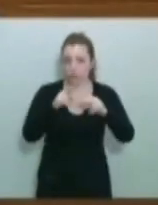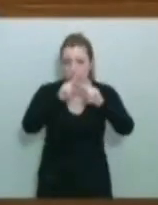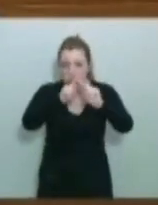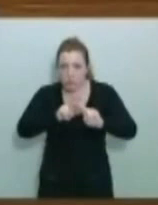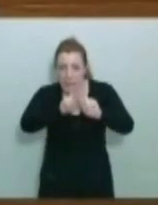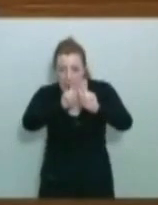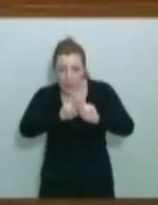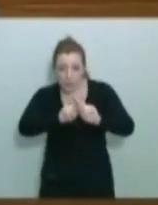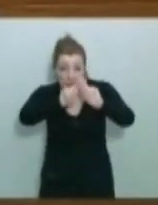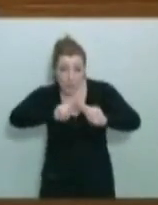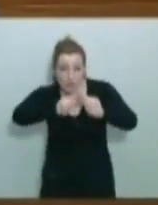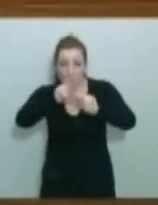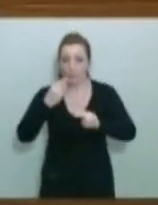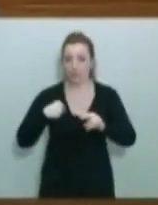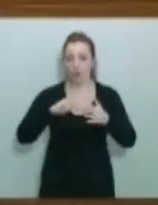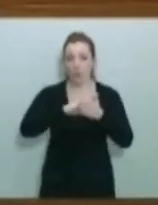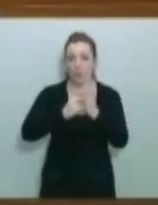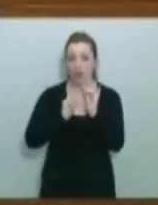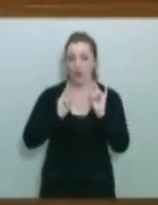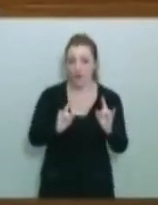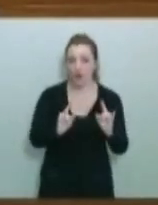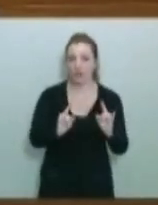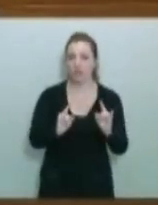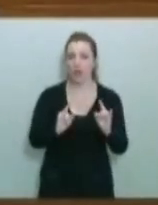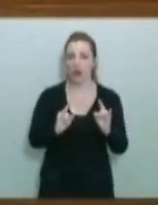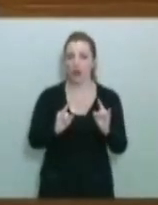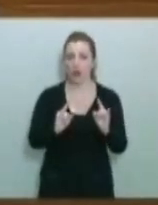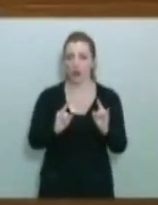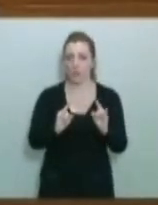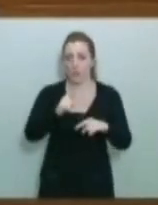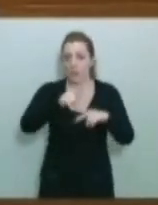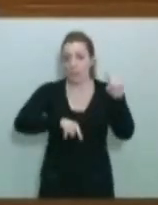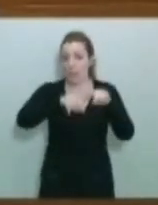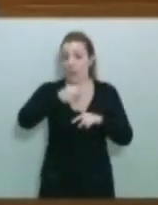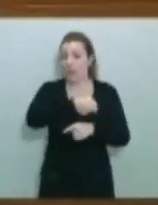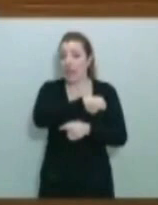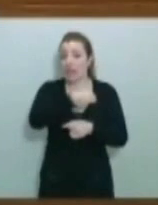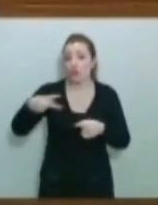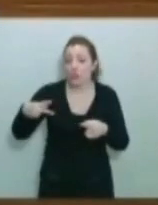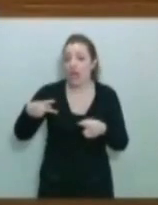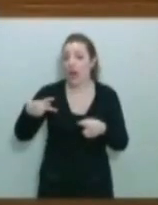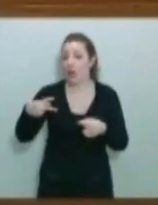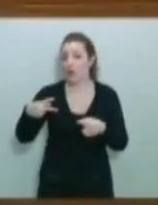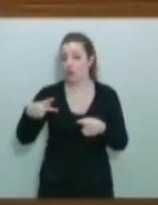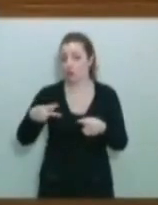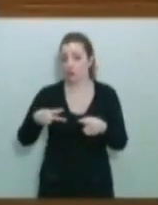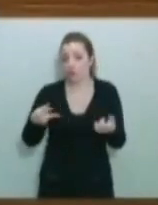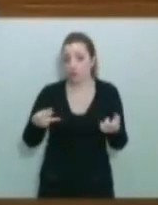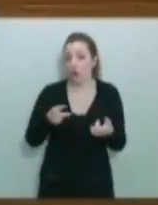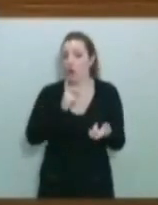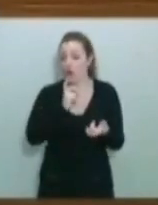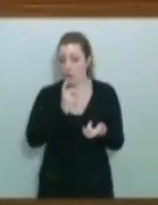ese plan forestal, que, en su caso, se revisará en función de los resultados que se obtengan, entre otras, de esas